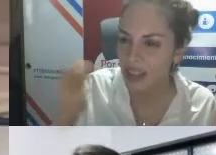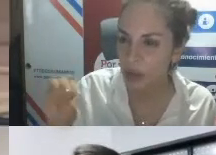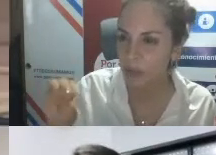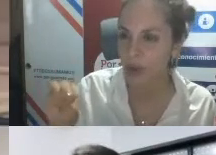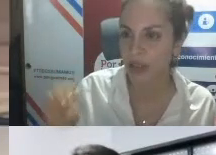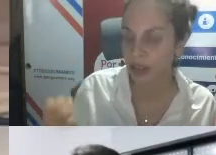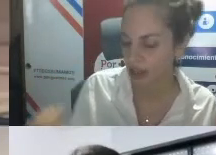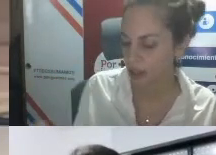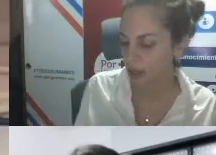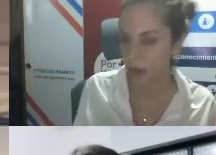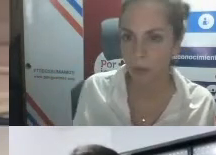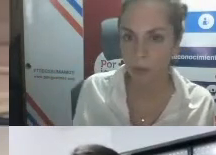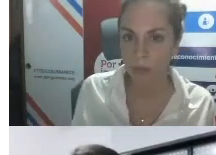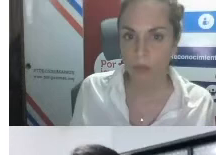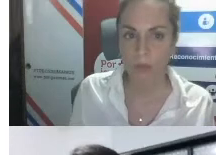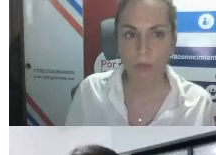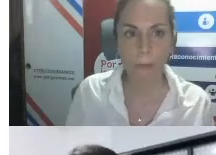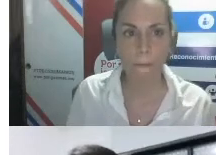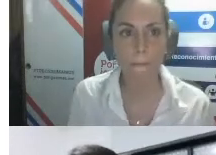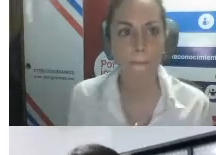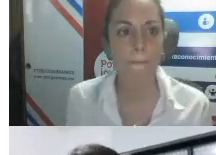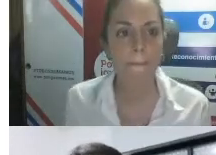detalle es muy importante en este mapeo